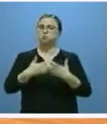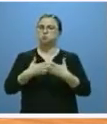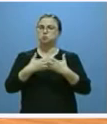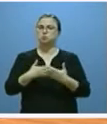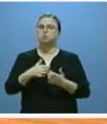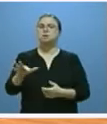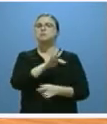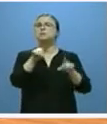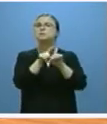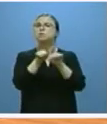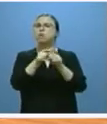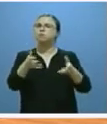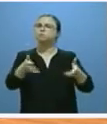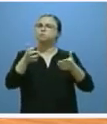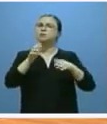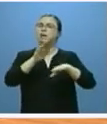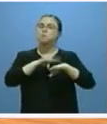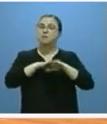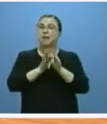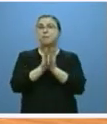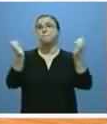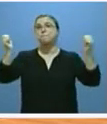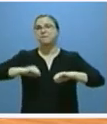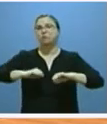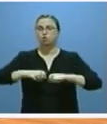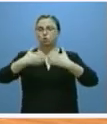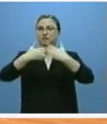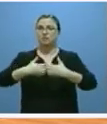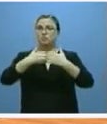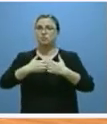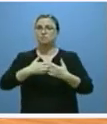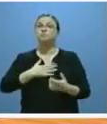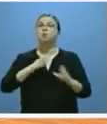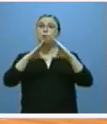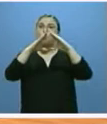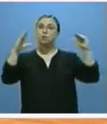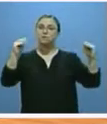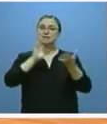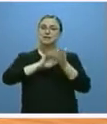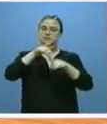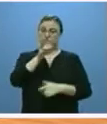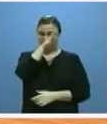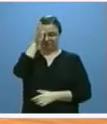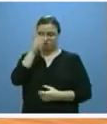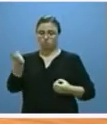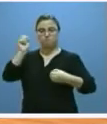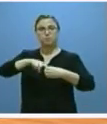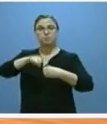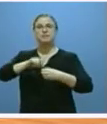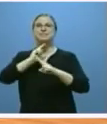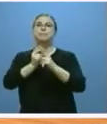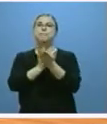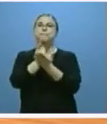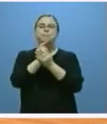Se verá también beneficiada por el pacto de reindustrialización. Las universidades de Castilla y León van a adherirse este verano a nuestro mapa de investigación